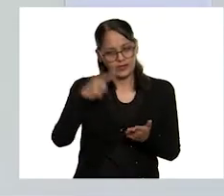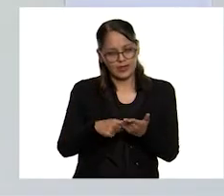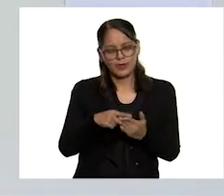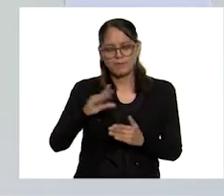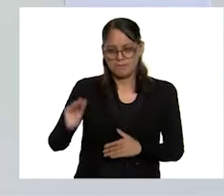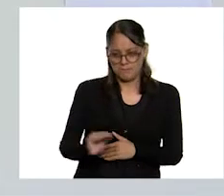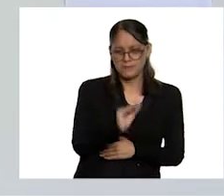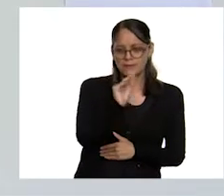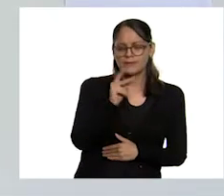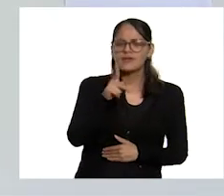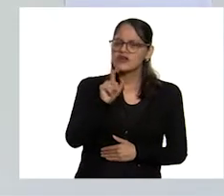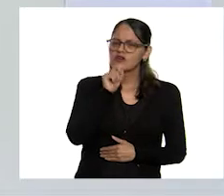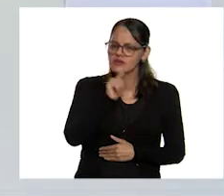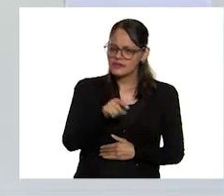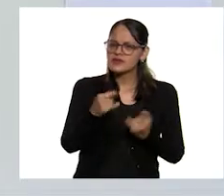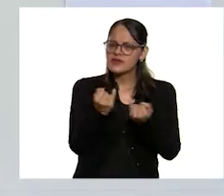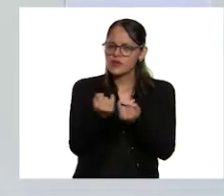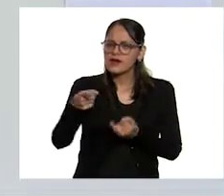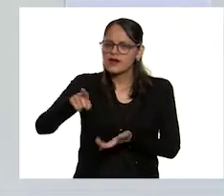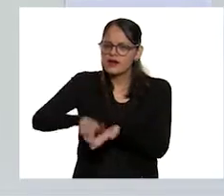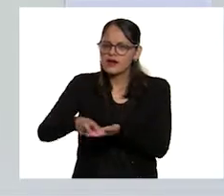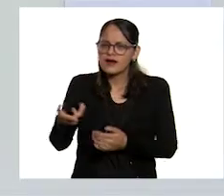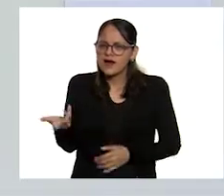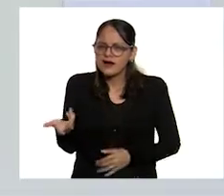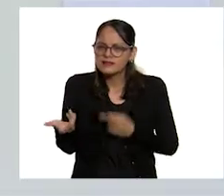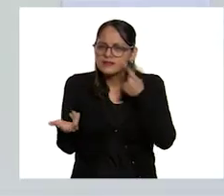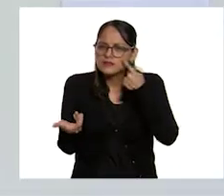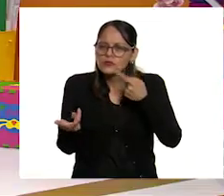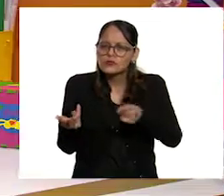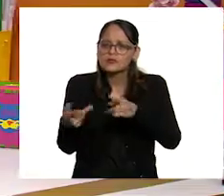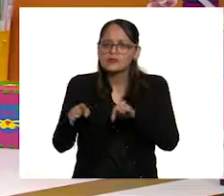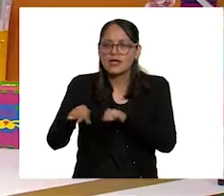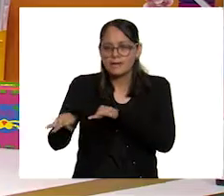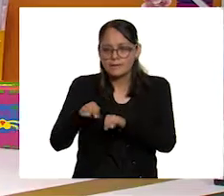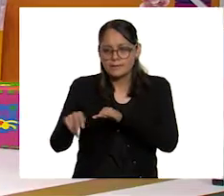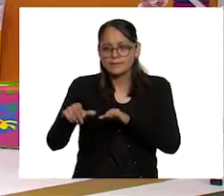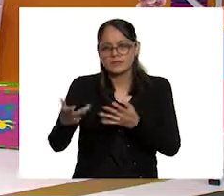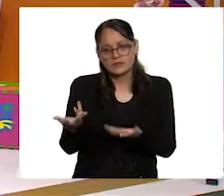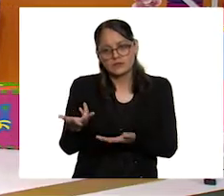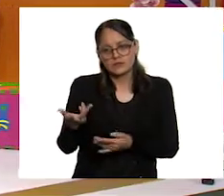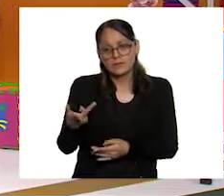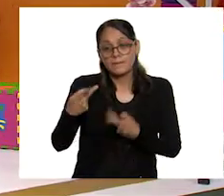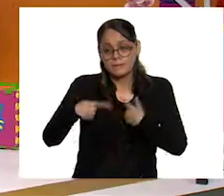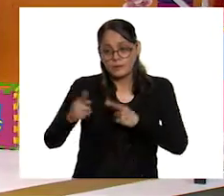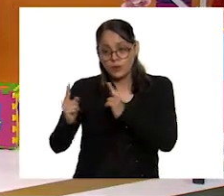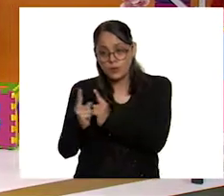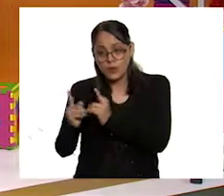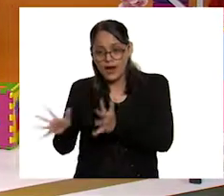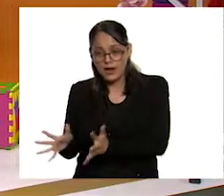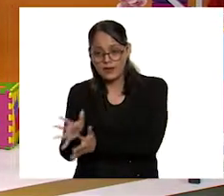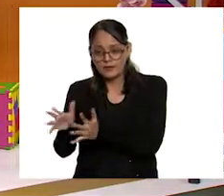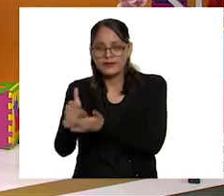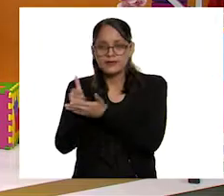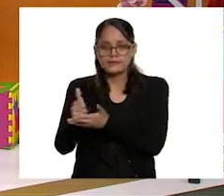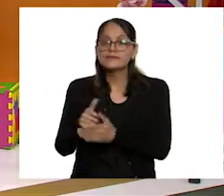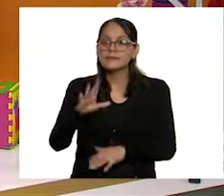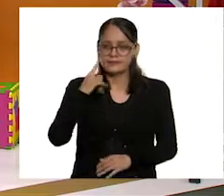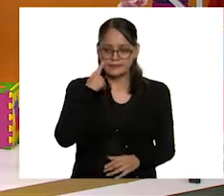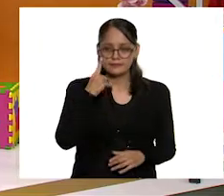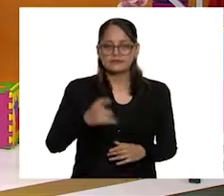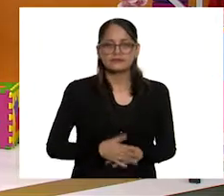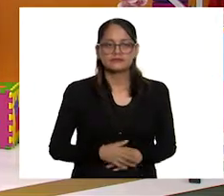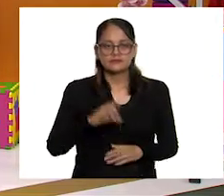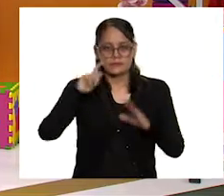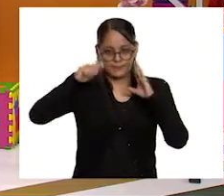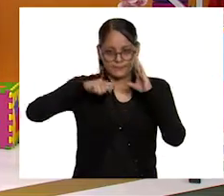Pero también podría ser parte de lo que hacen, ¿verdad? Porque es una actividad, tranquilizar a la paciente o al paciente. Vamos a ver